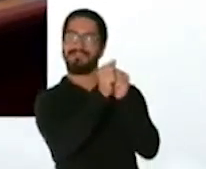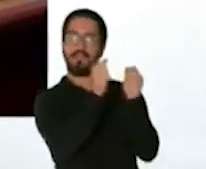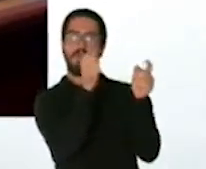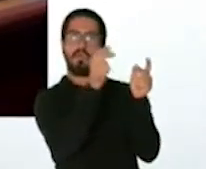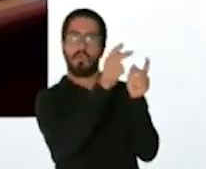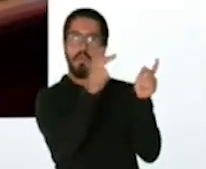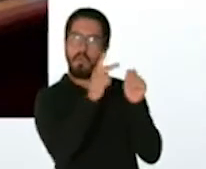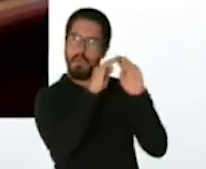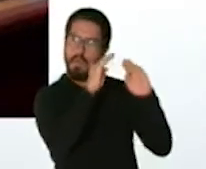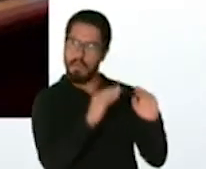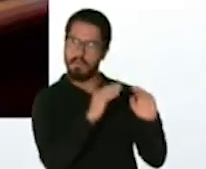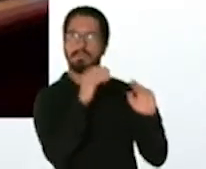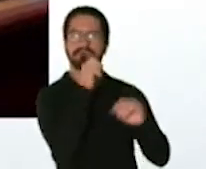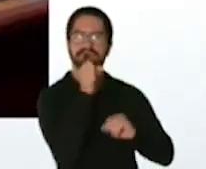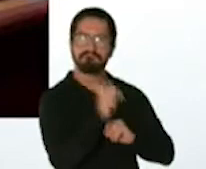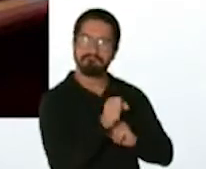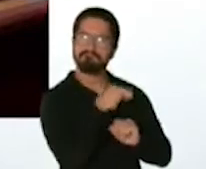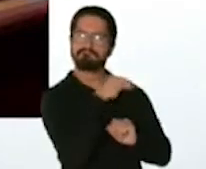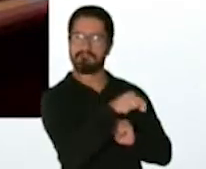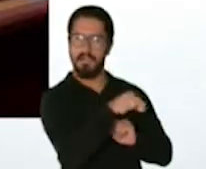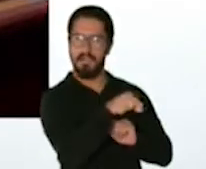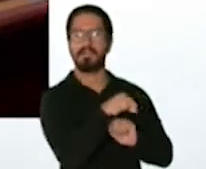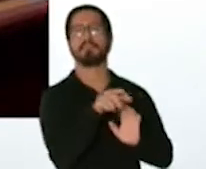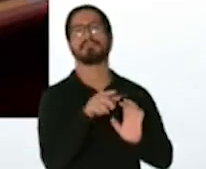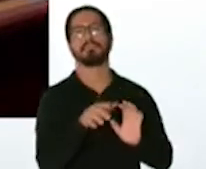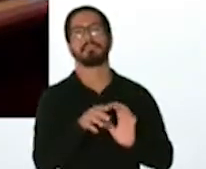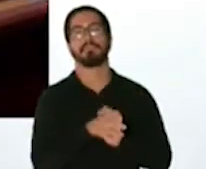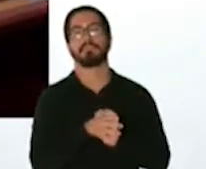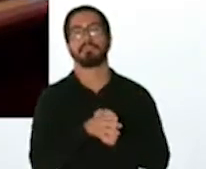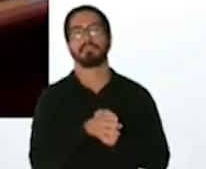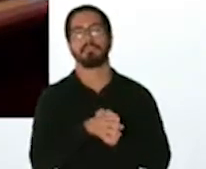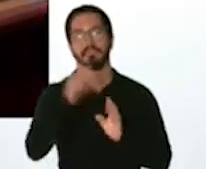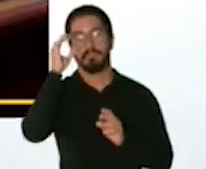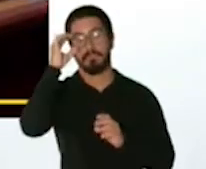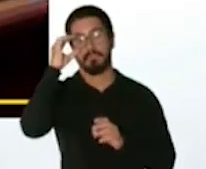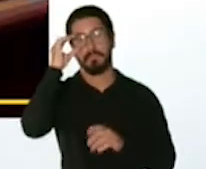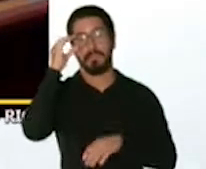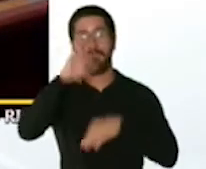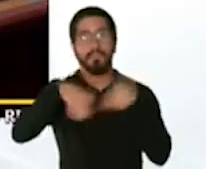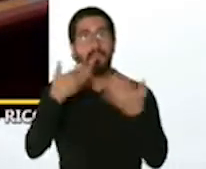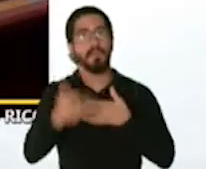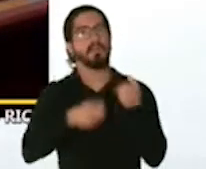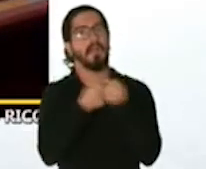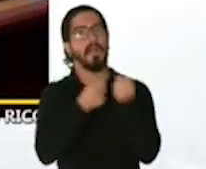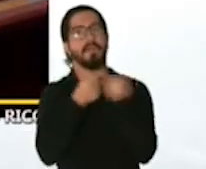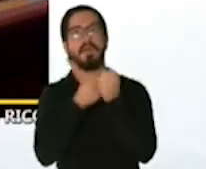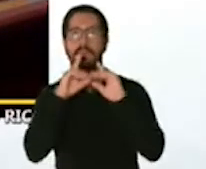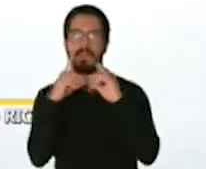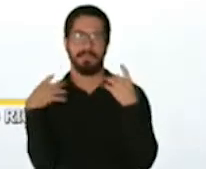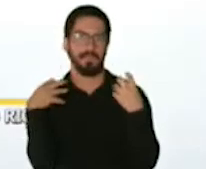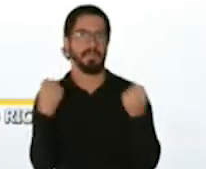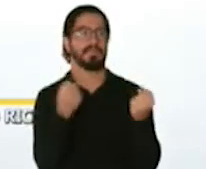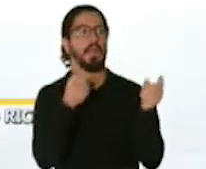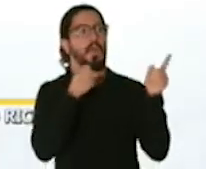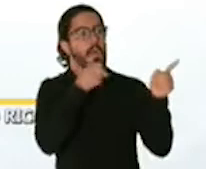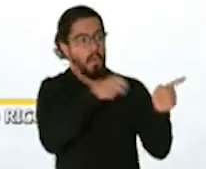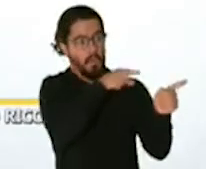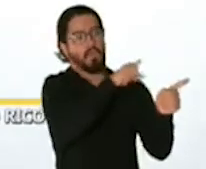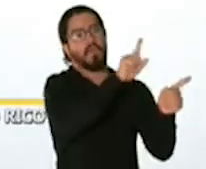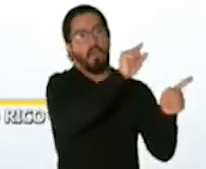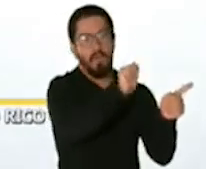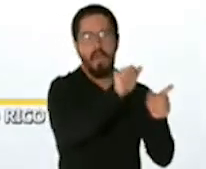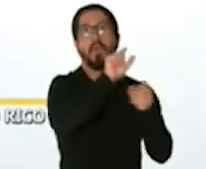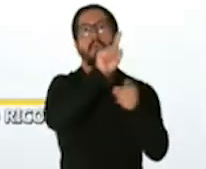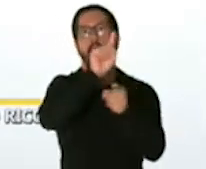trabajando desde el colegio así que desde el principio vamos a estar trabajando apoyando el departamento de salud en la 1A y en la 1B